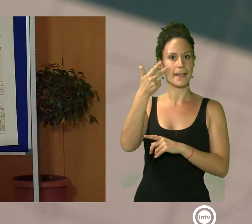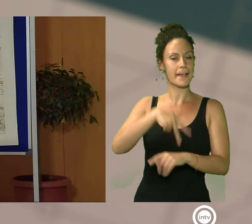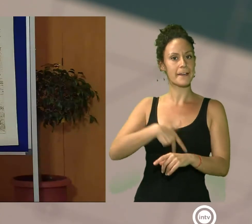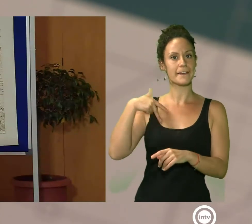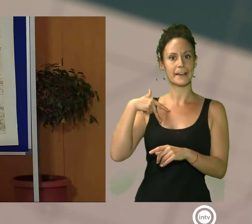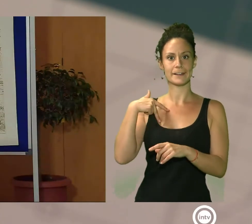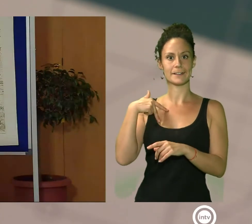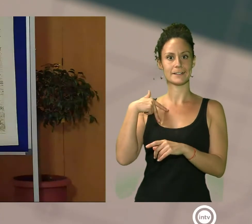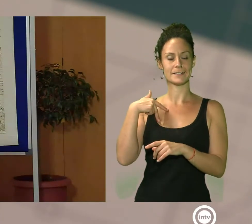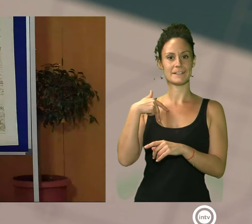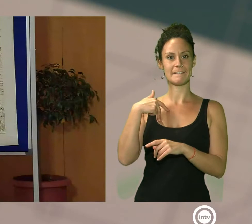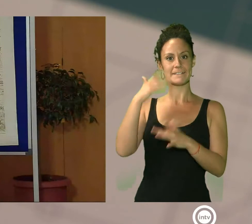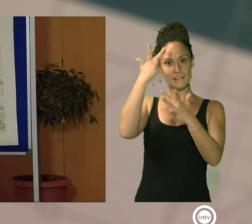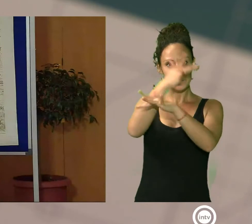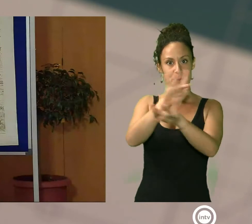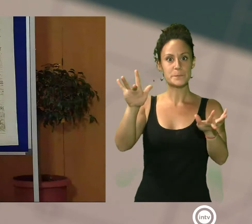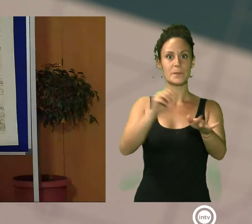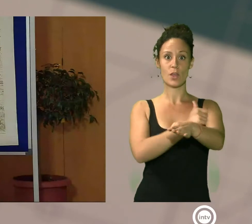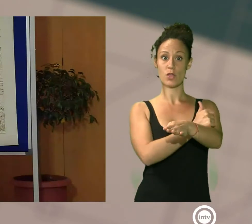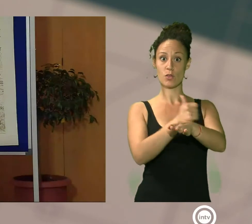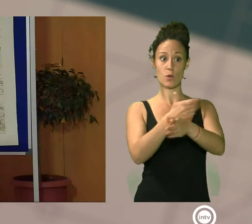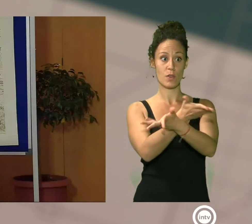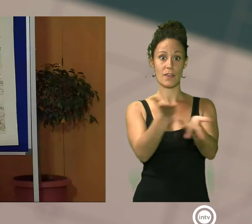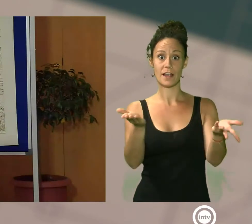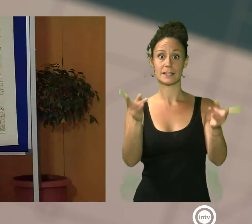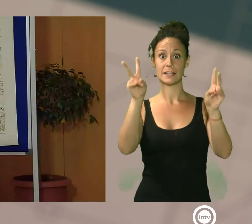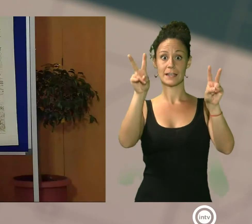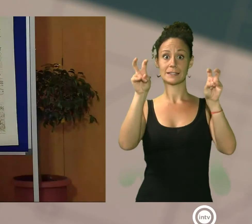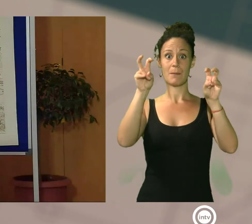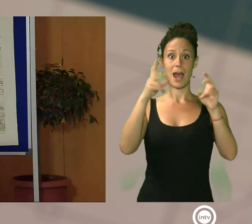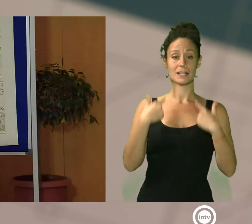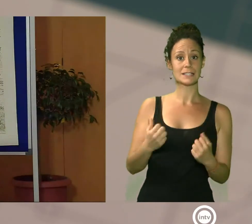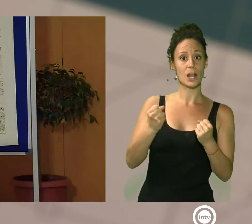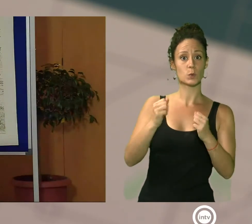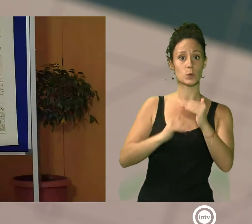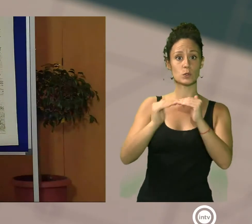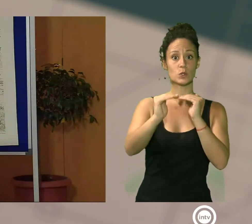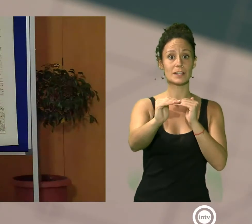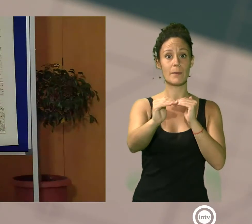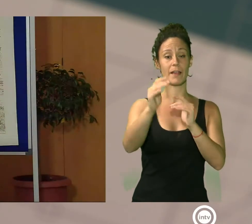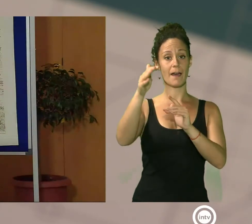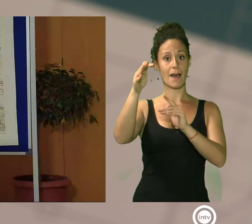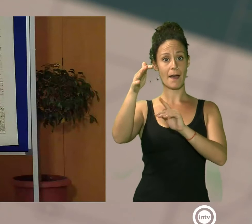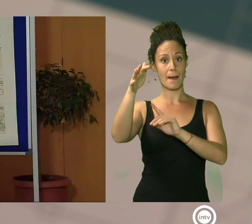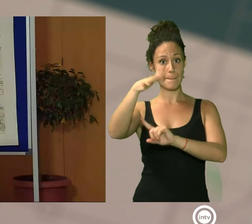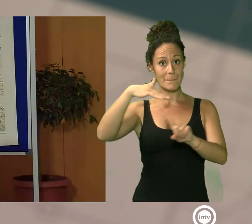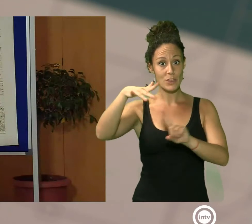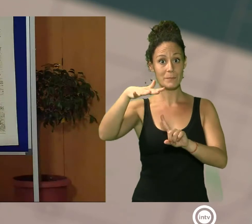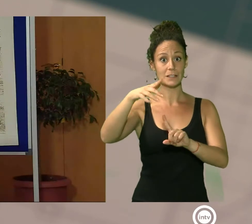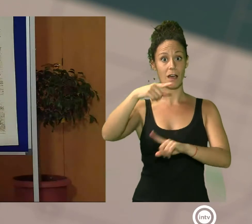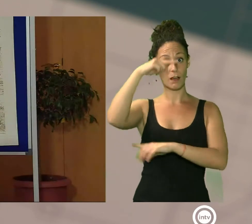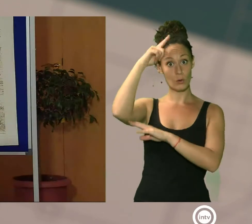Concienciar a la ciudadanía en materia de salud, sostenibilidad, medioambiental, cultural,